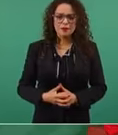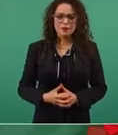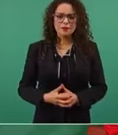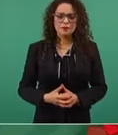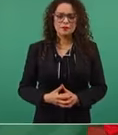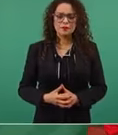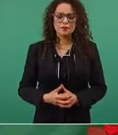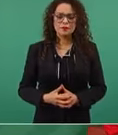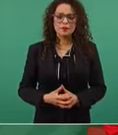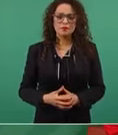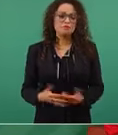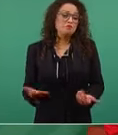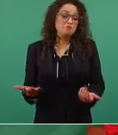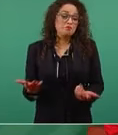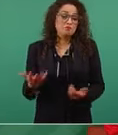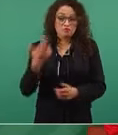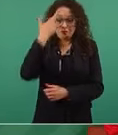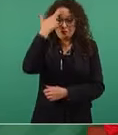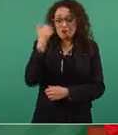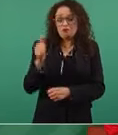distintas razones